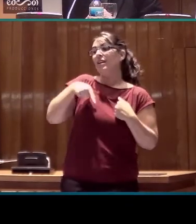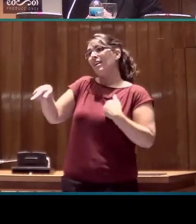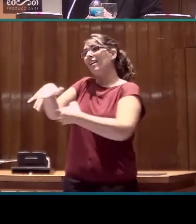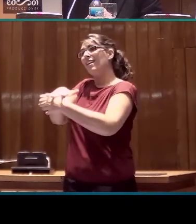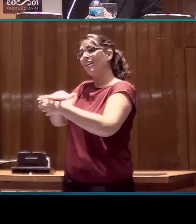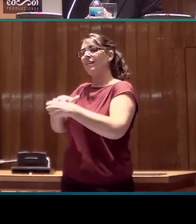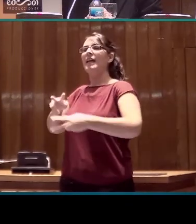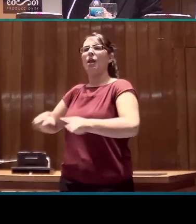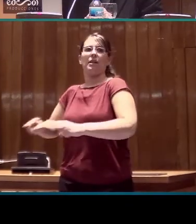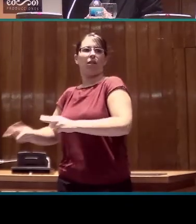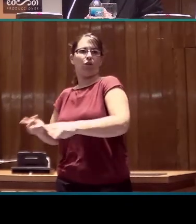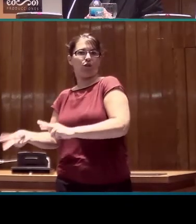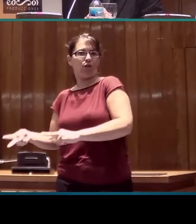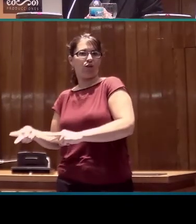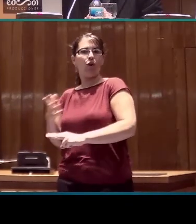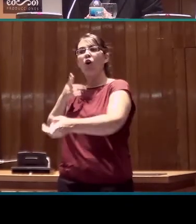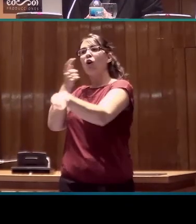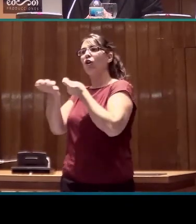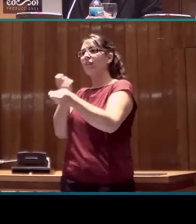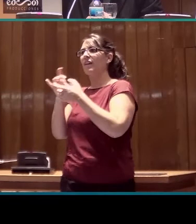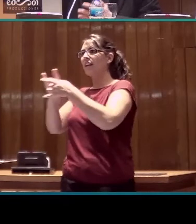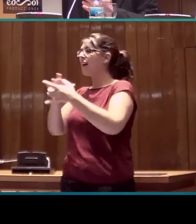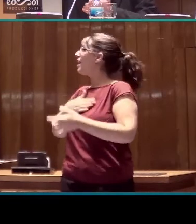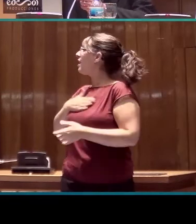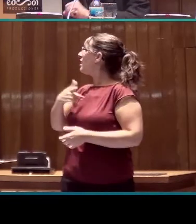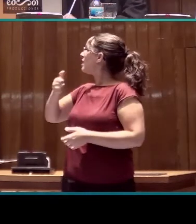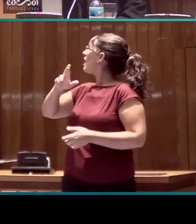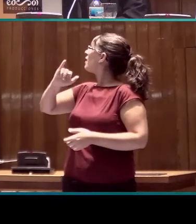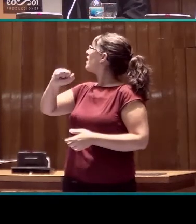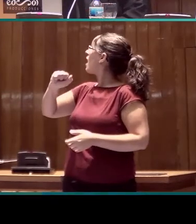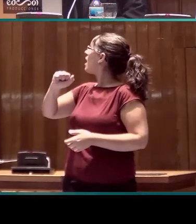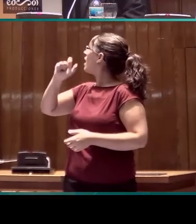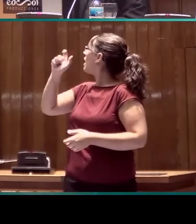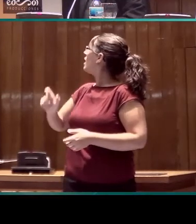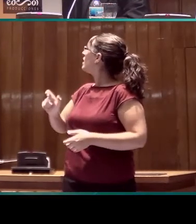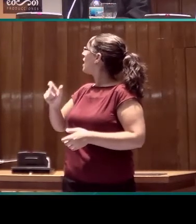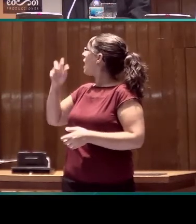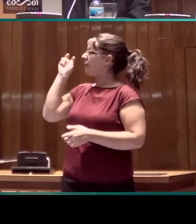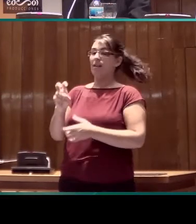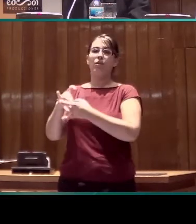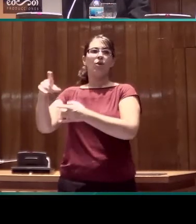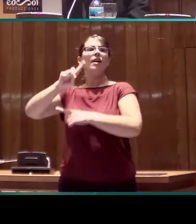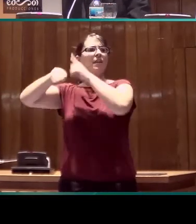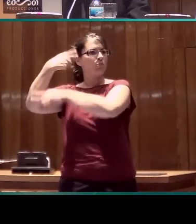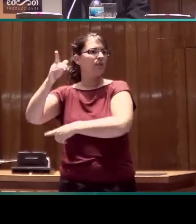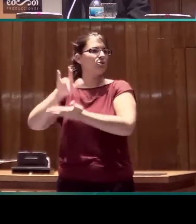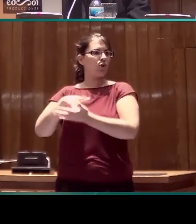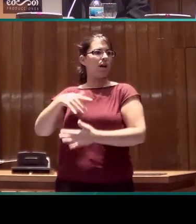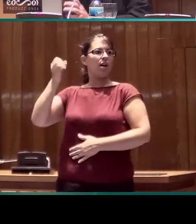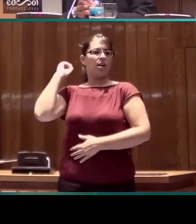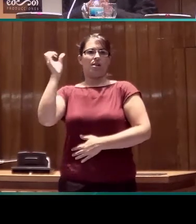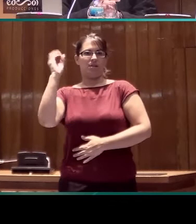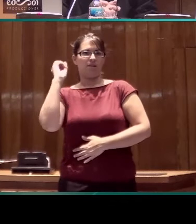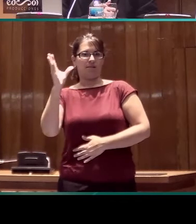área de interpretación que coordina el profesor Saúl Villameriel García, que está presente aquí hoy y que tendrá también una comunicación en este congreso.